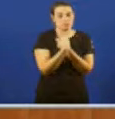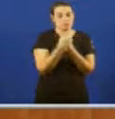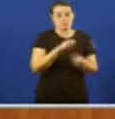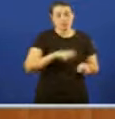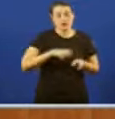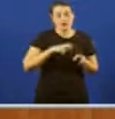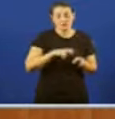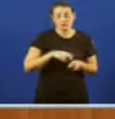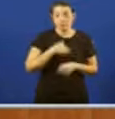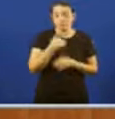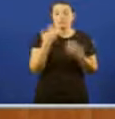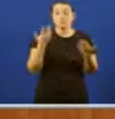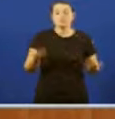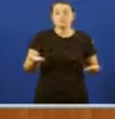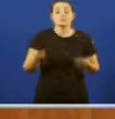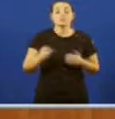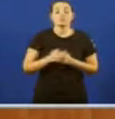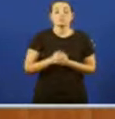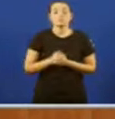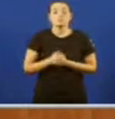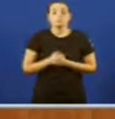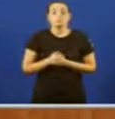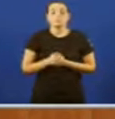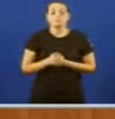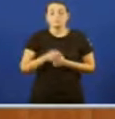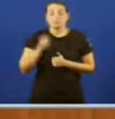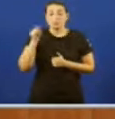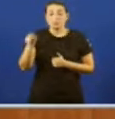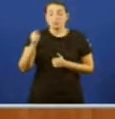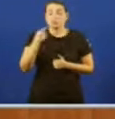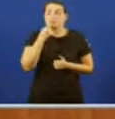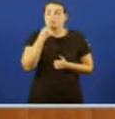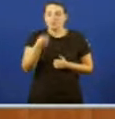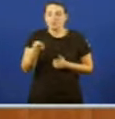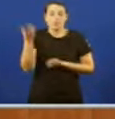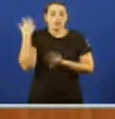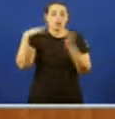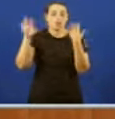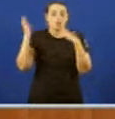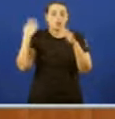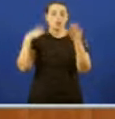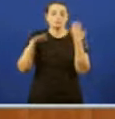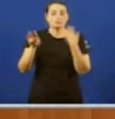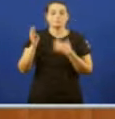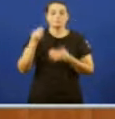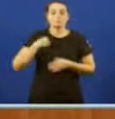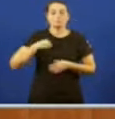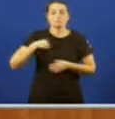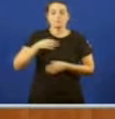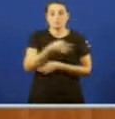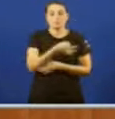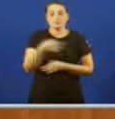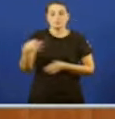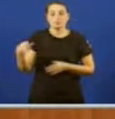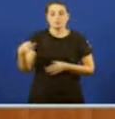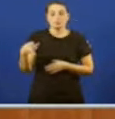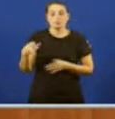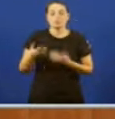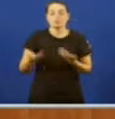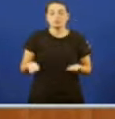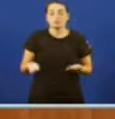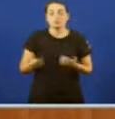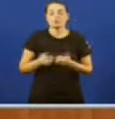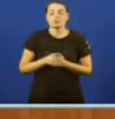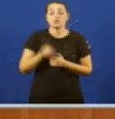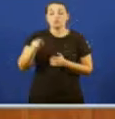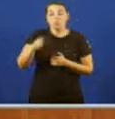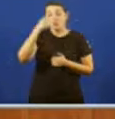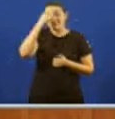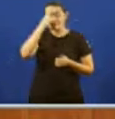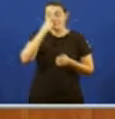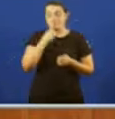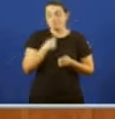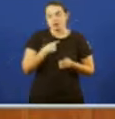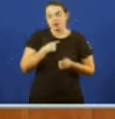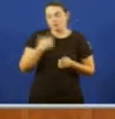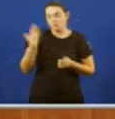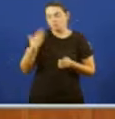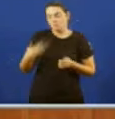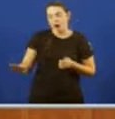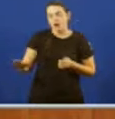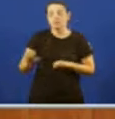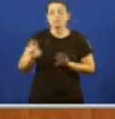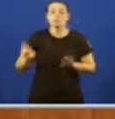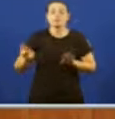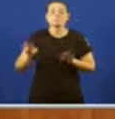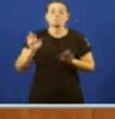Crearon vostedes Eso sí Unha excusa Que pretendían Perfecta Para restaurar A fachada Da súa imaxe calcinada O señor Ferjot